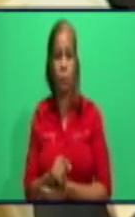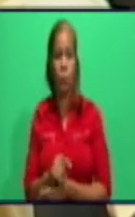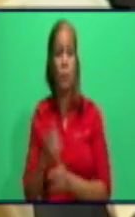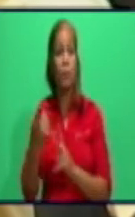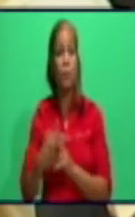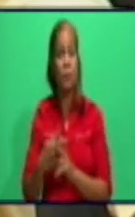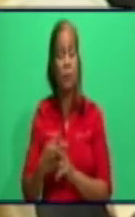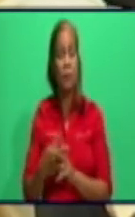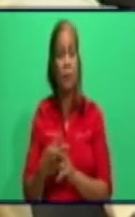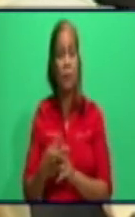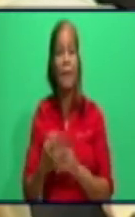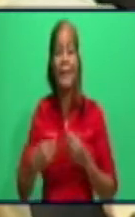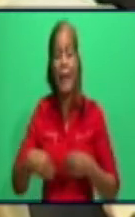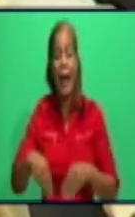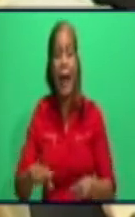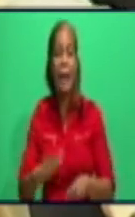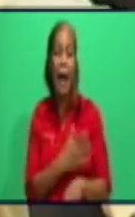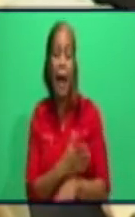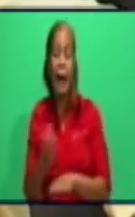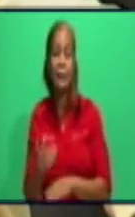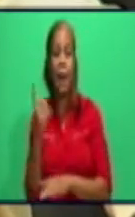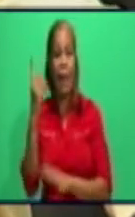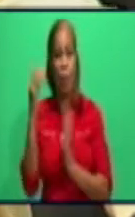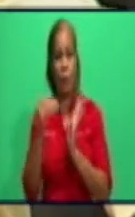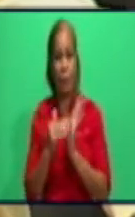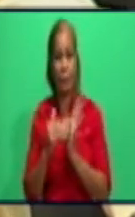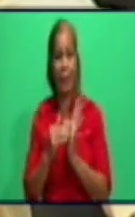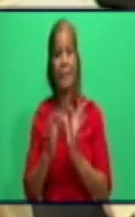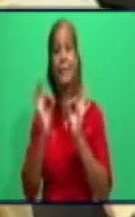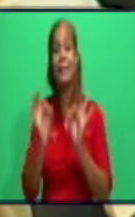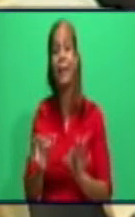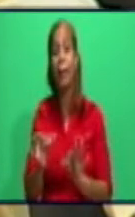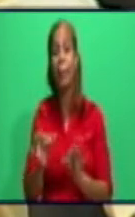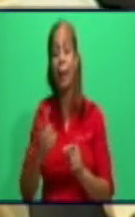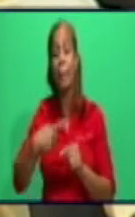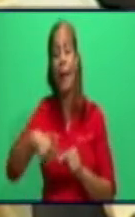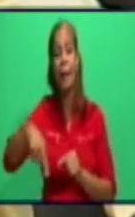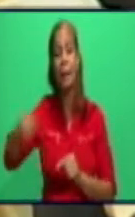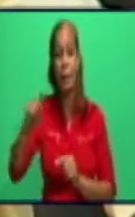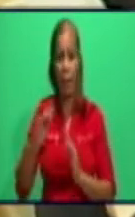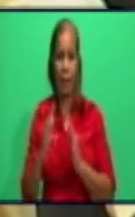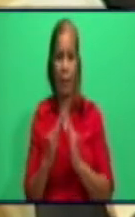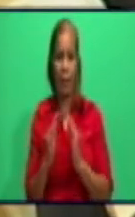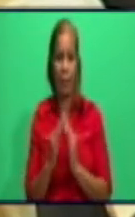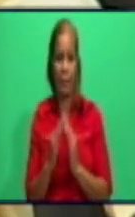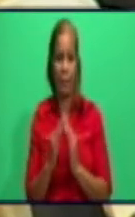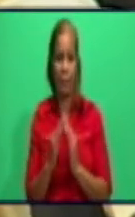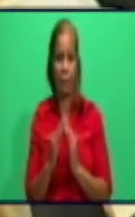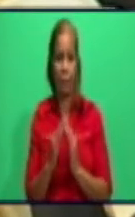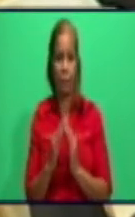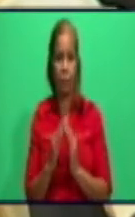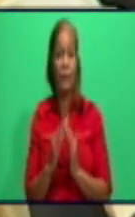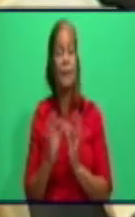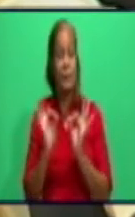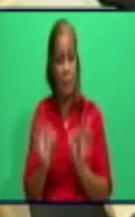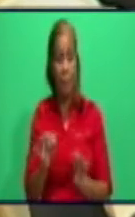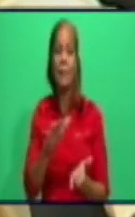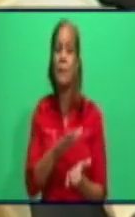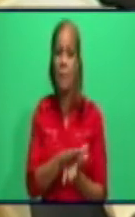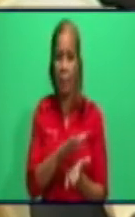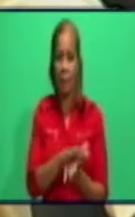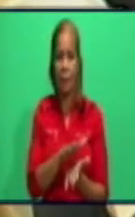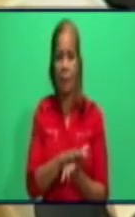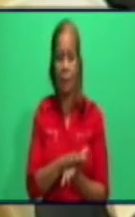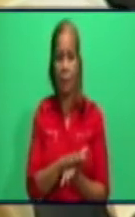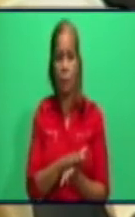hasta la una de la tarde, siempre para llevar, o sea, que es lo que se ha mantenido, que era una de las preguntas que usted me hacía